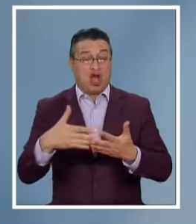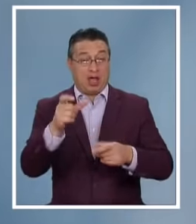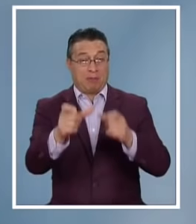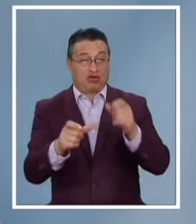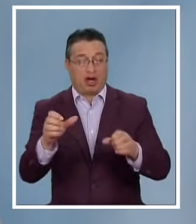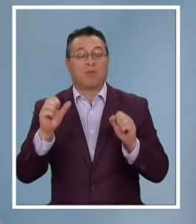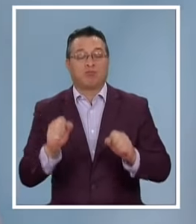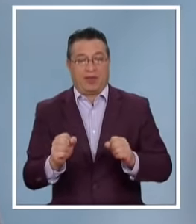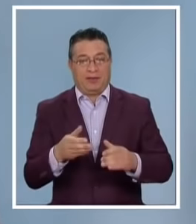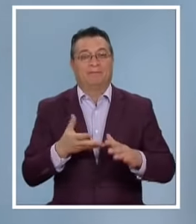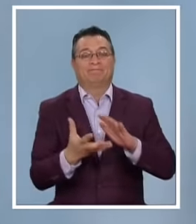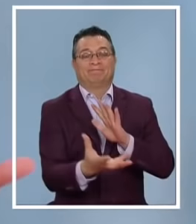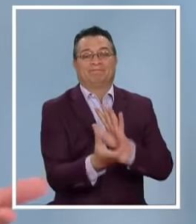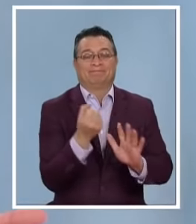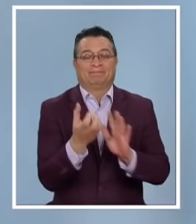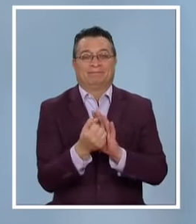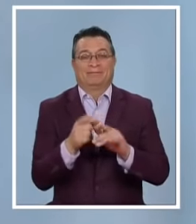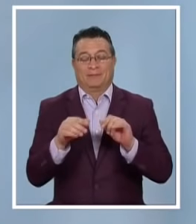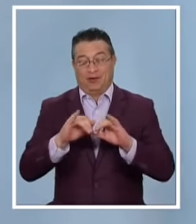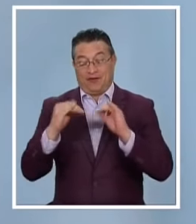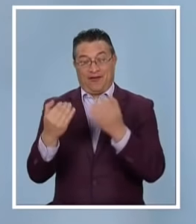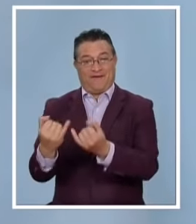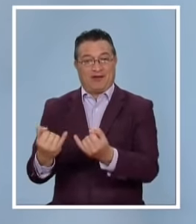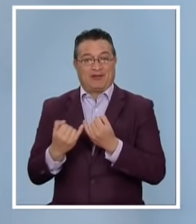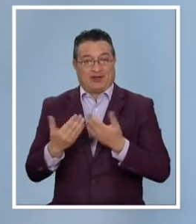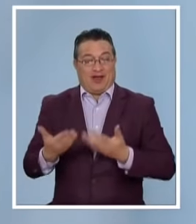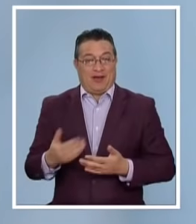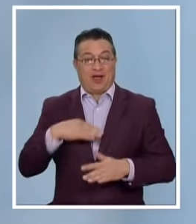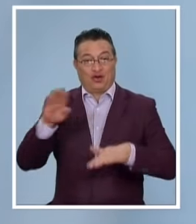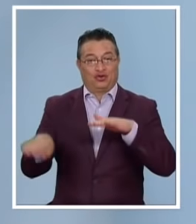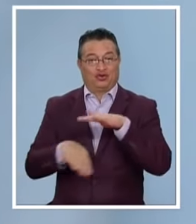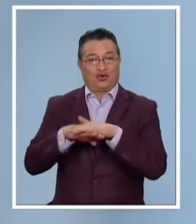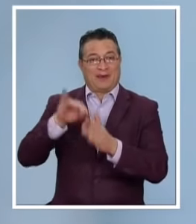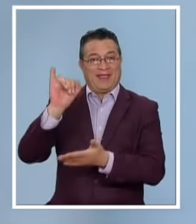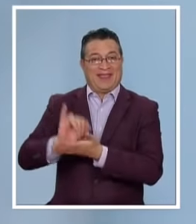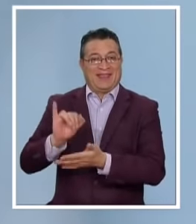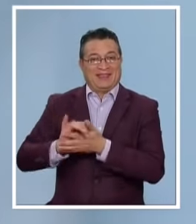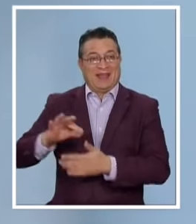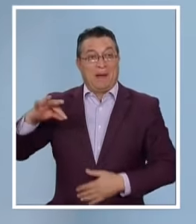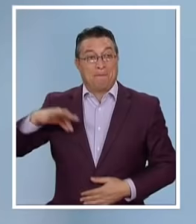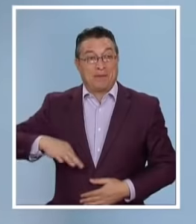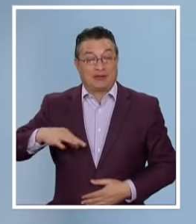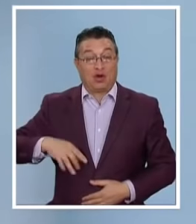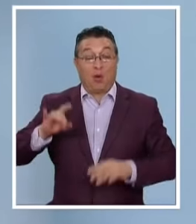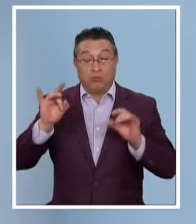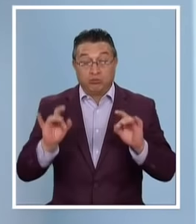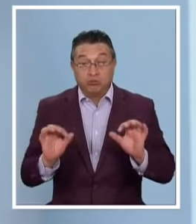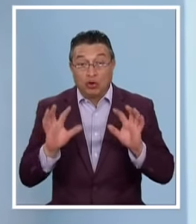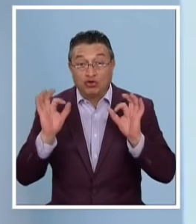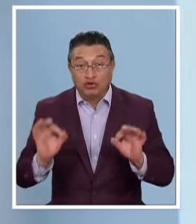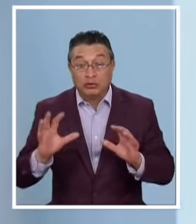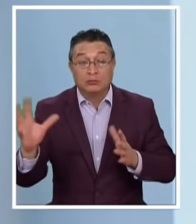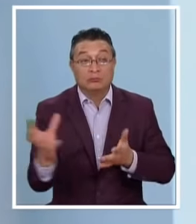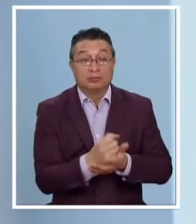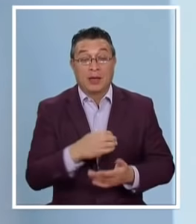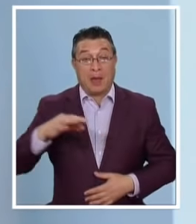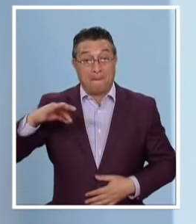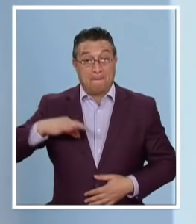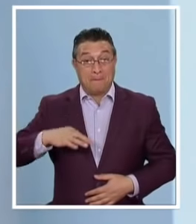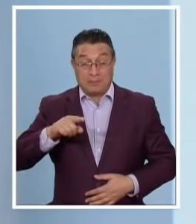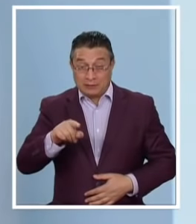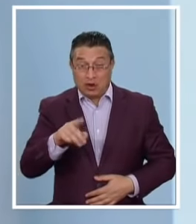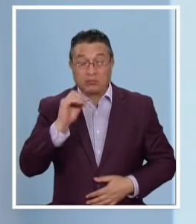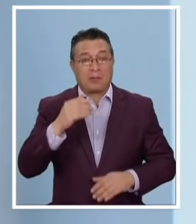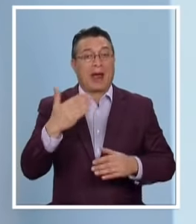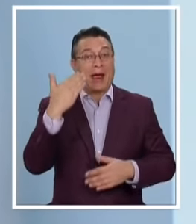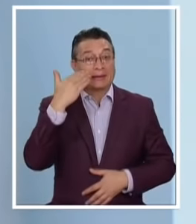podrían acceder a él Son los datos actualizados al menos de la Superintendencia de Pensiones Que además detalla que de concretarse Atención con esta cifra Porque